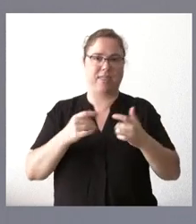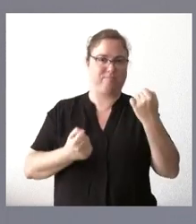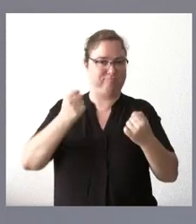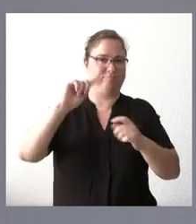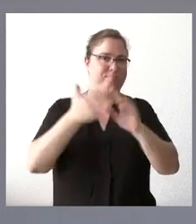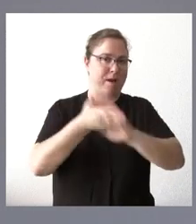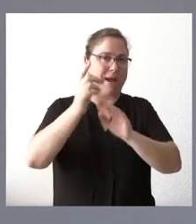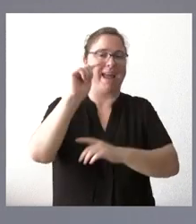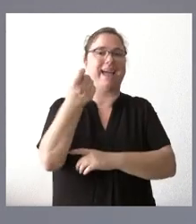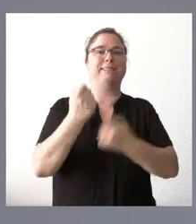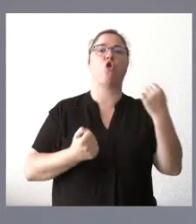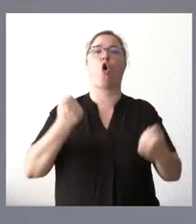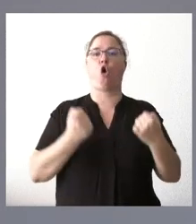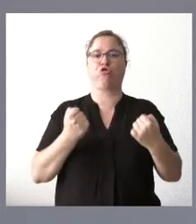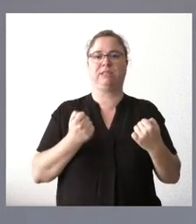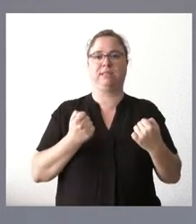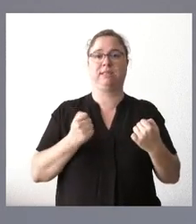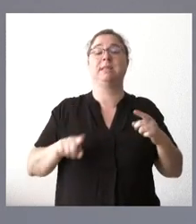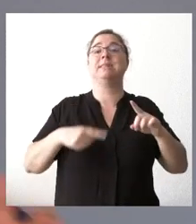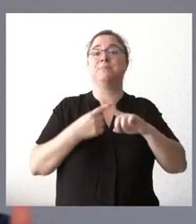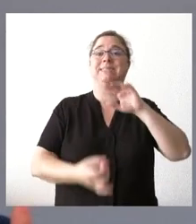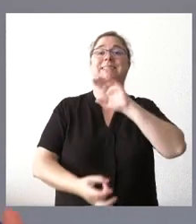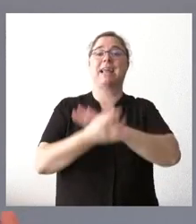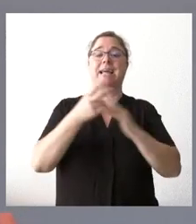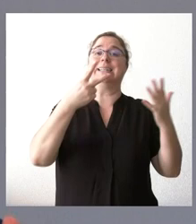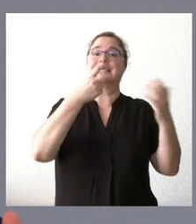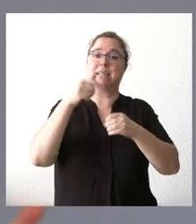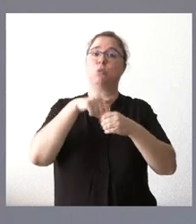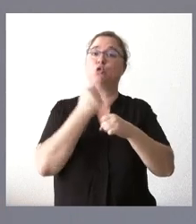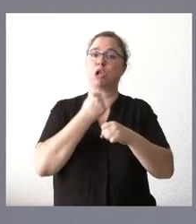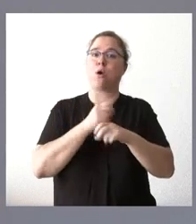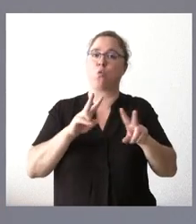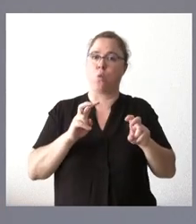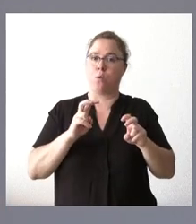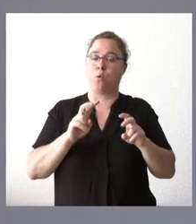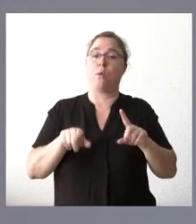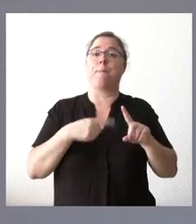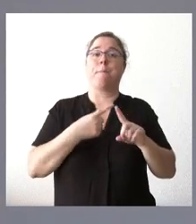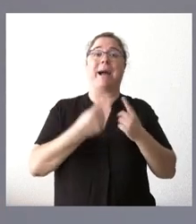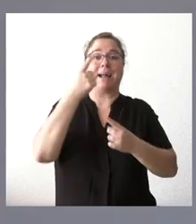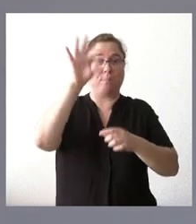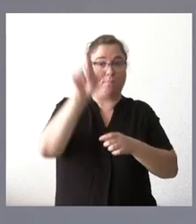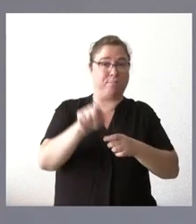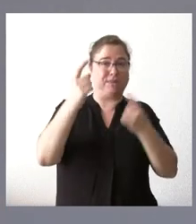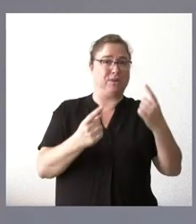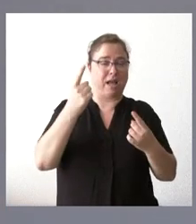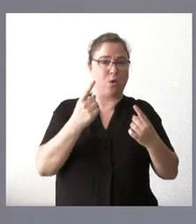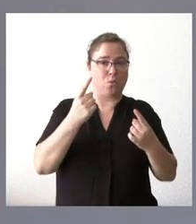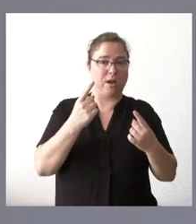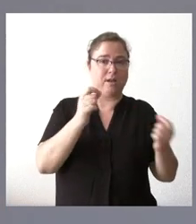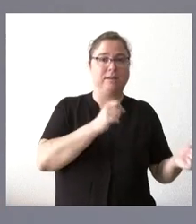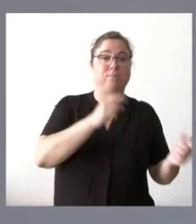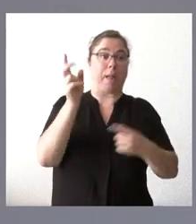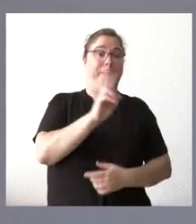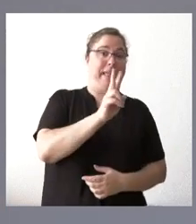éxito. Y eso supone la creación de 700 puestos de trabajo y el traslado de algunas personas que, en momento, fueron enviadas a